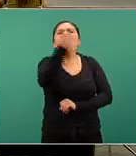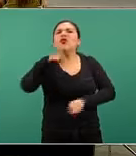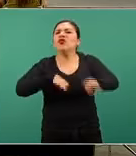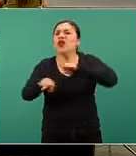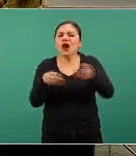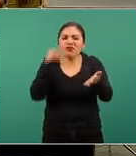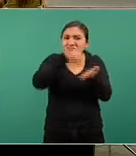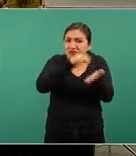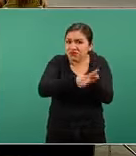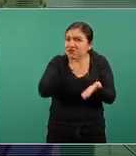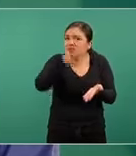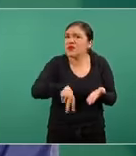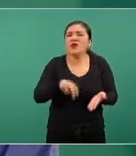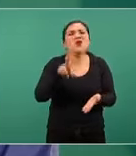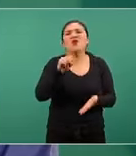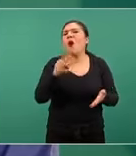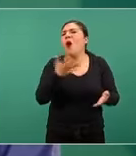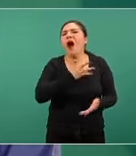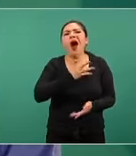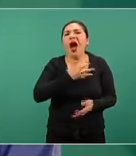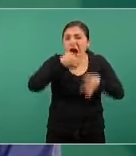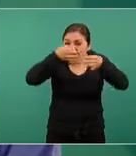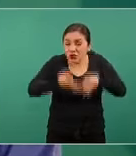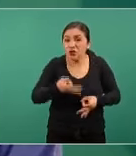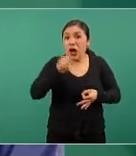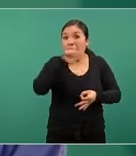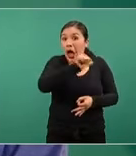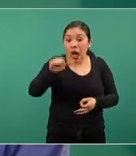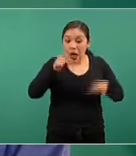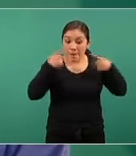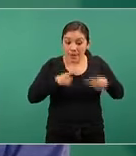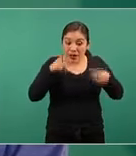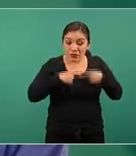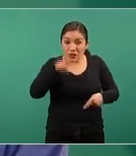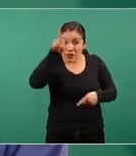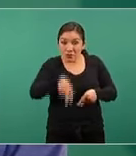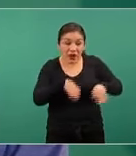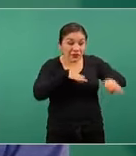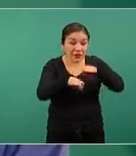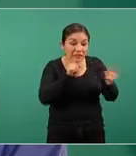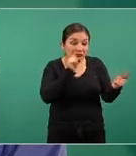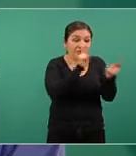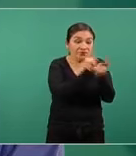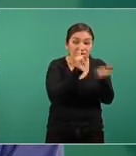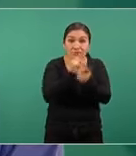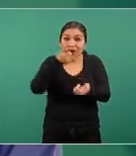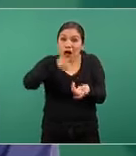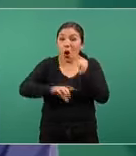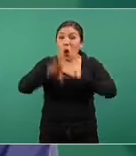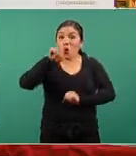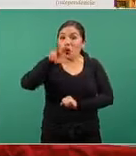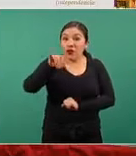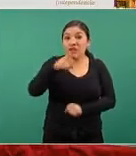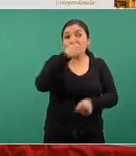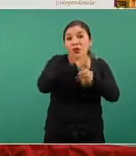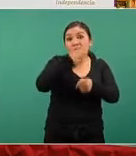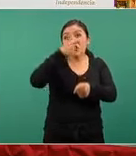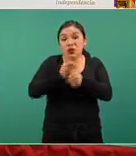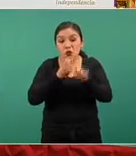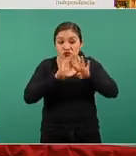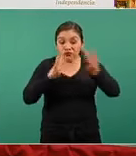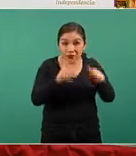etcétera, que obviamente no corresponde a quienes están en el riesgo COVID de primera y segunda línea.